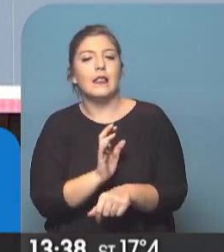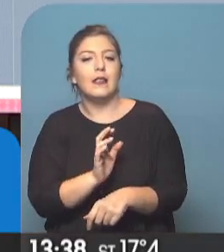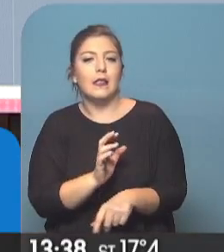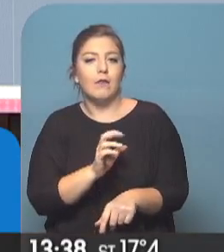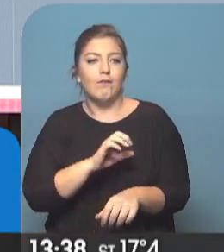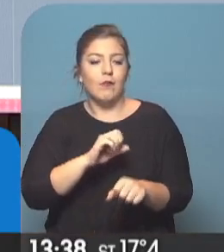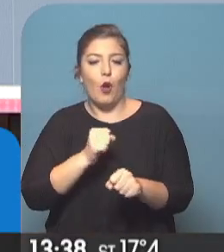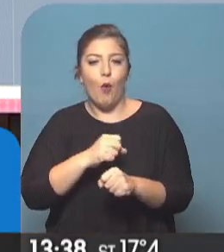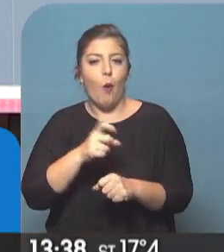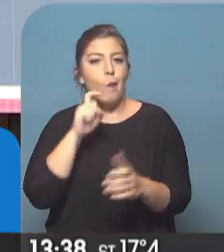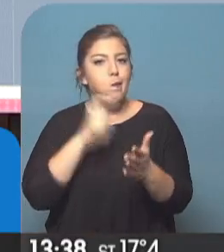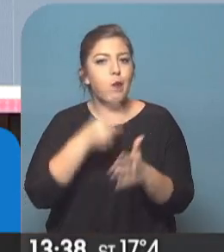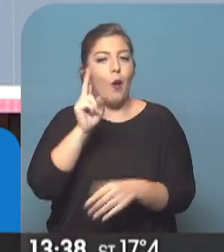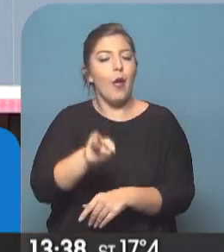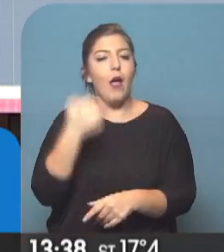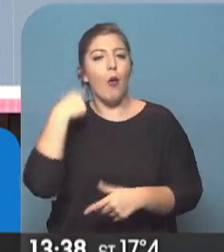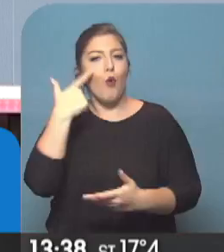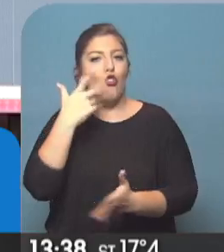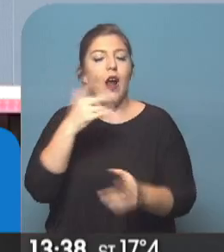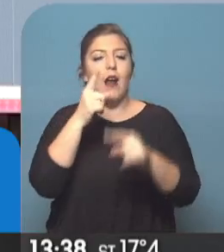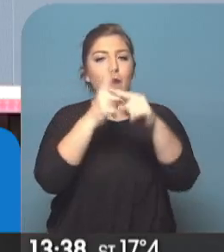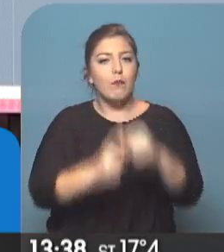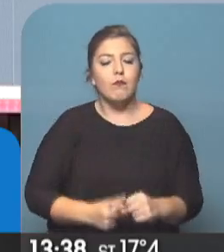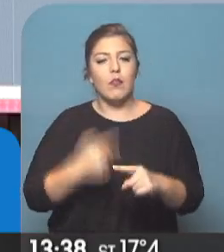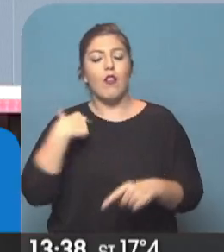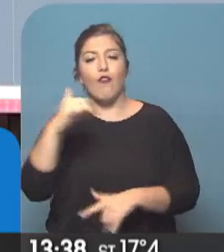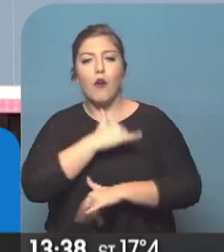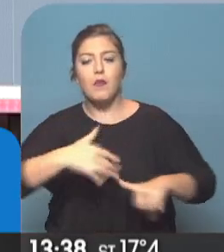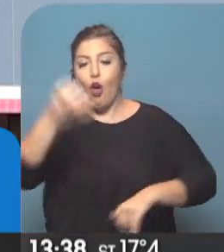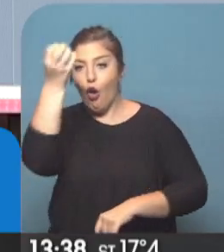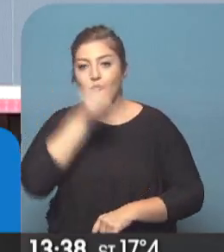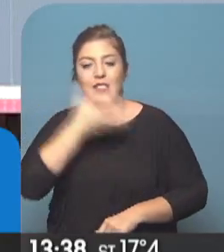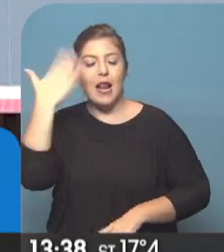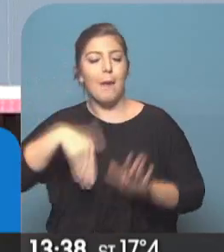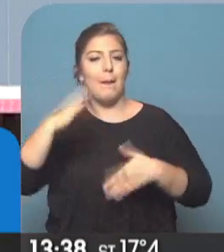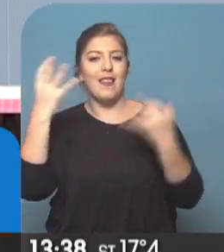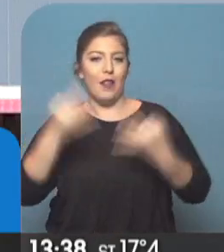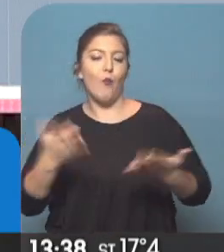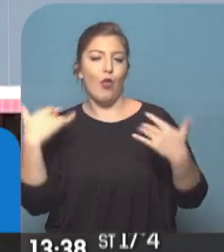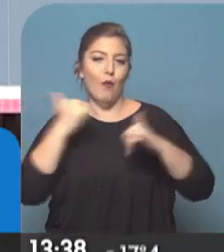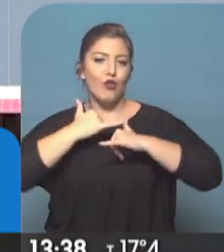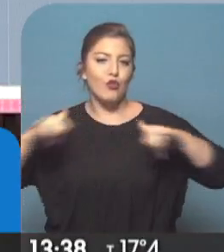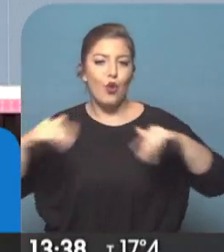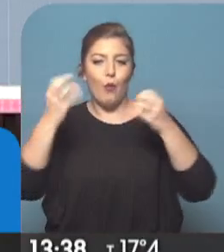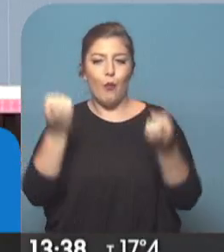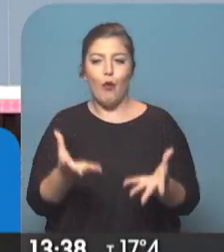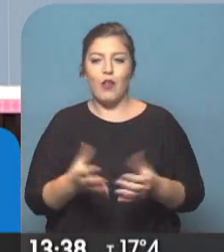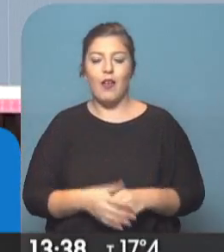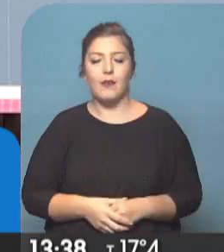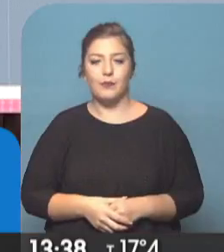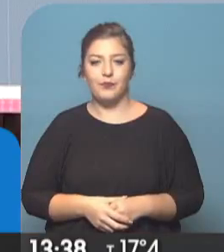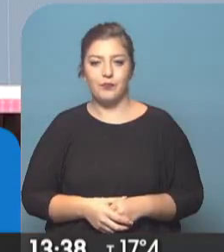con dar a conocer alguna boca de urna. La información oficial es lo más serio que podemos dar, porque no hay